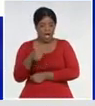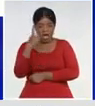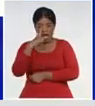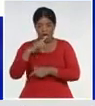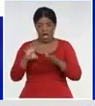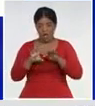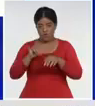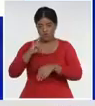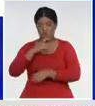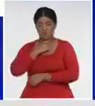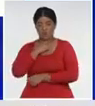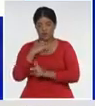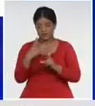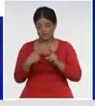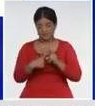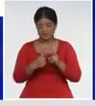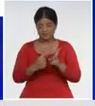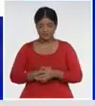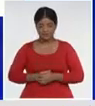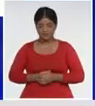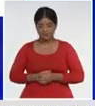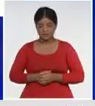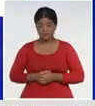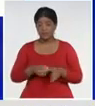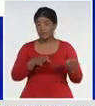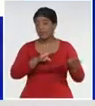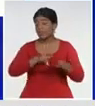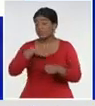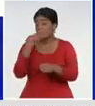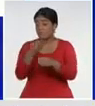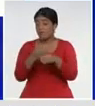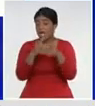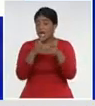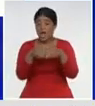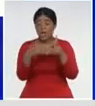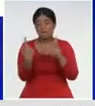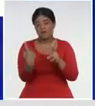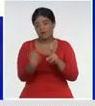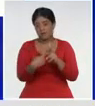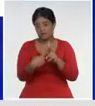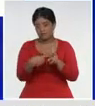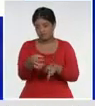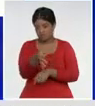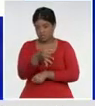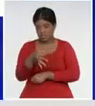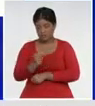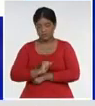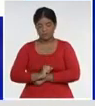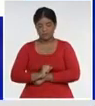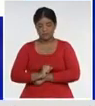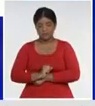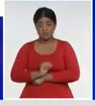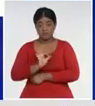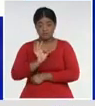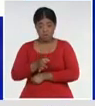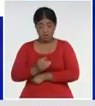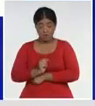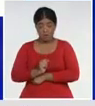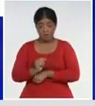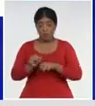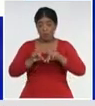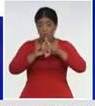vayamos, de la provincia, Granma, aquí, se concentra, en Cuba, el